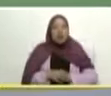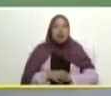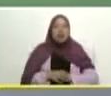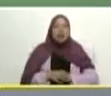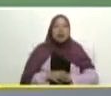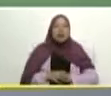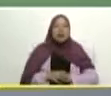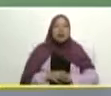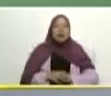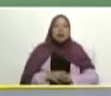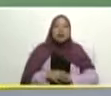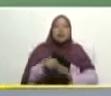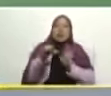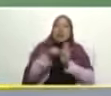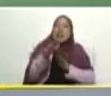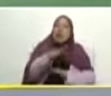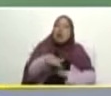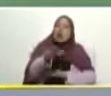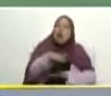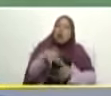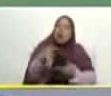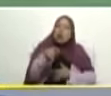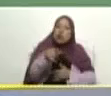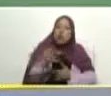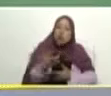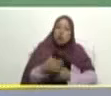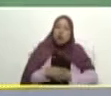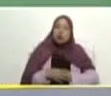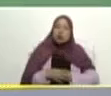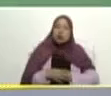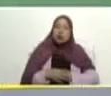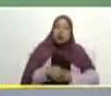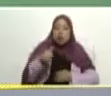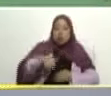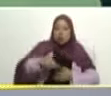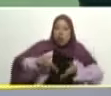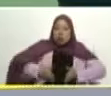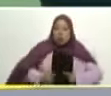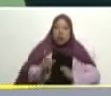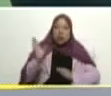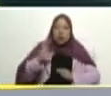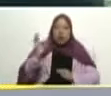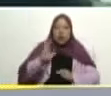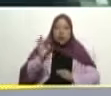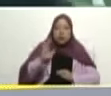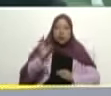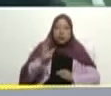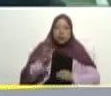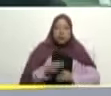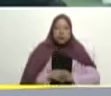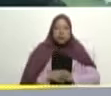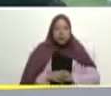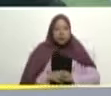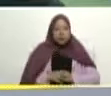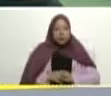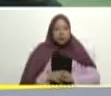mire Irene ¿de dónde eres tú? yo soy aquí de Caracas ¿en qué parte de Caracas naciste?